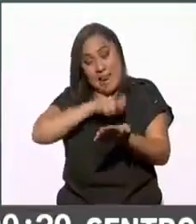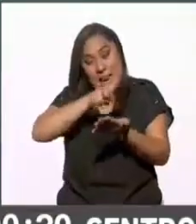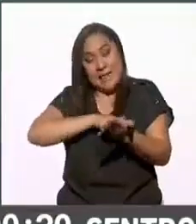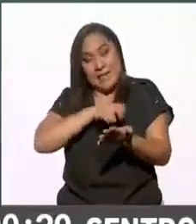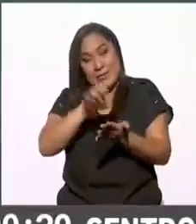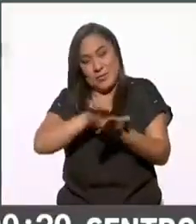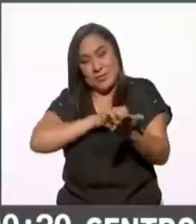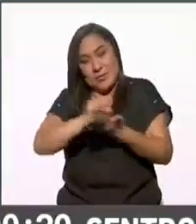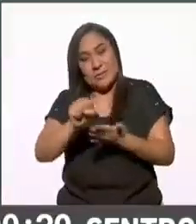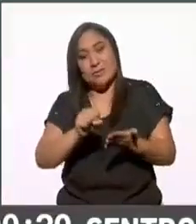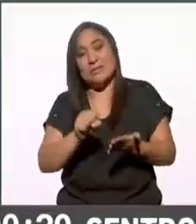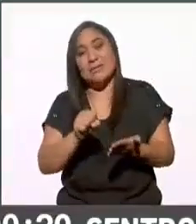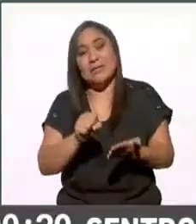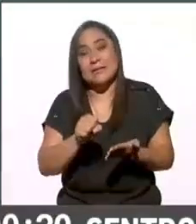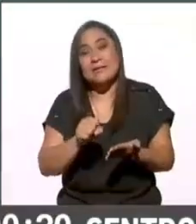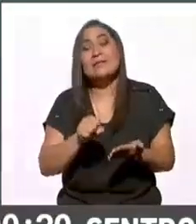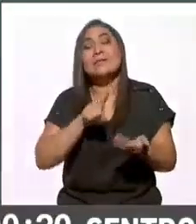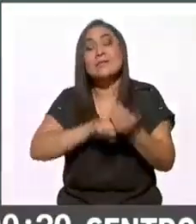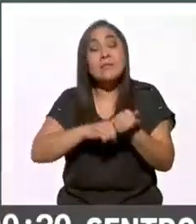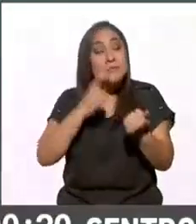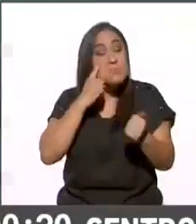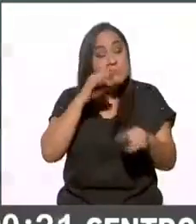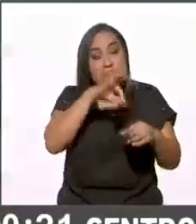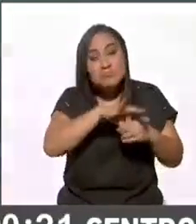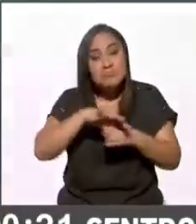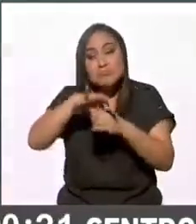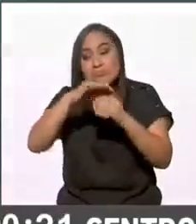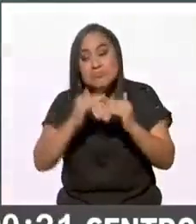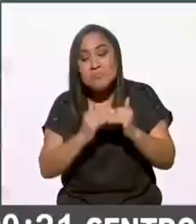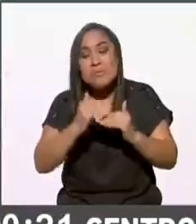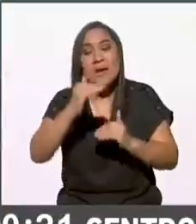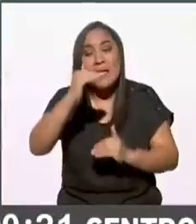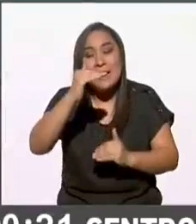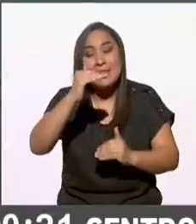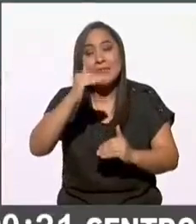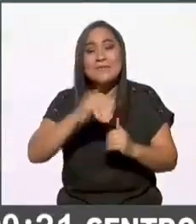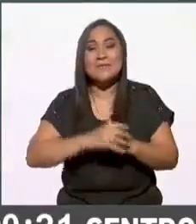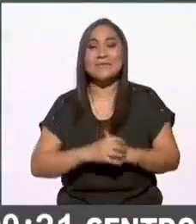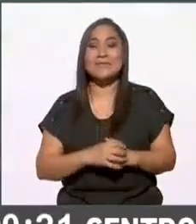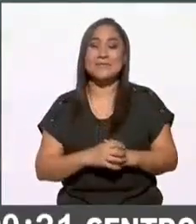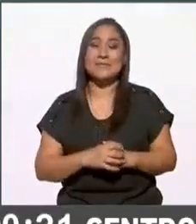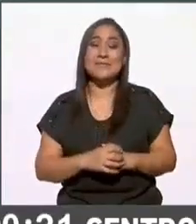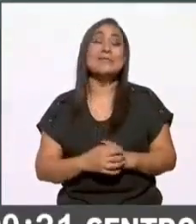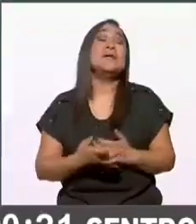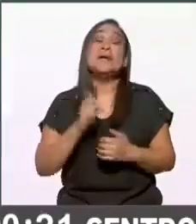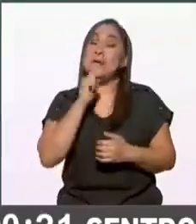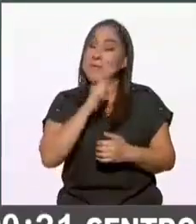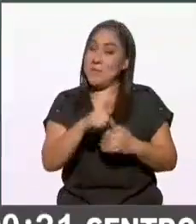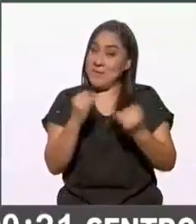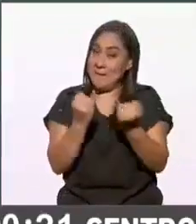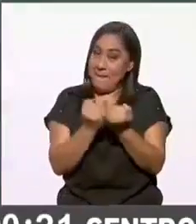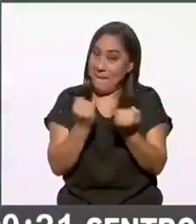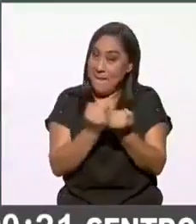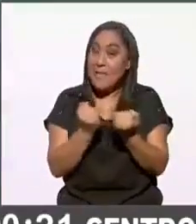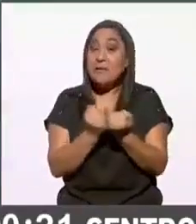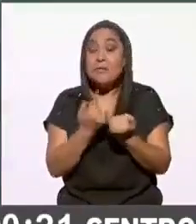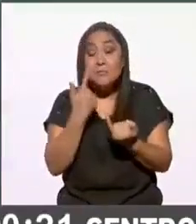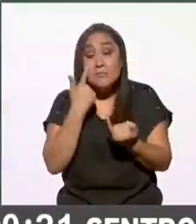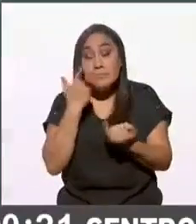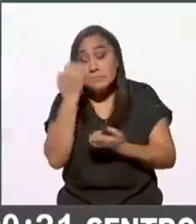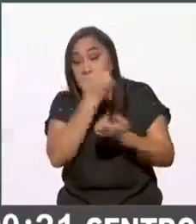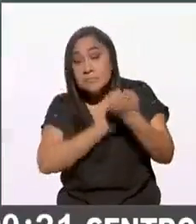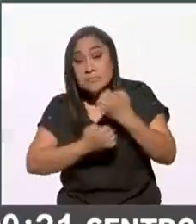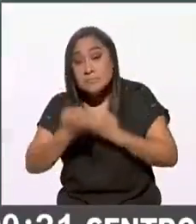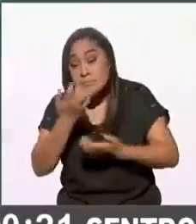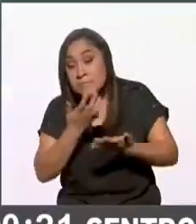decirlo con esta mayoría absoluta de la cual mencionabas Guadalupe hace unos momentos y habría que saber también si se van a mantener o